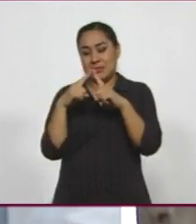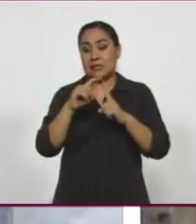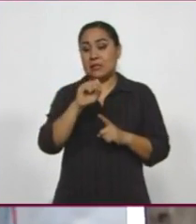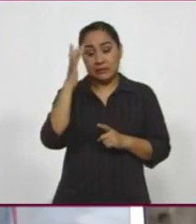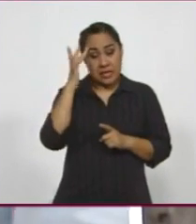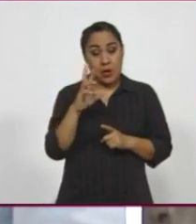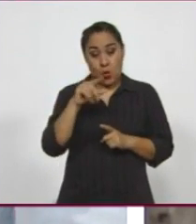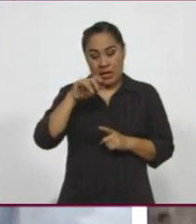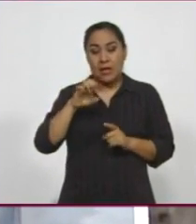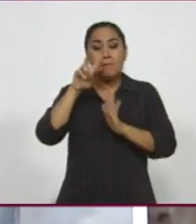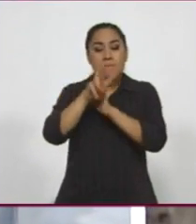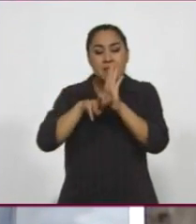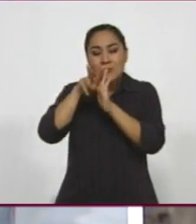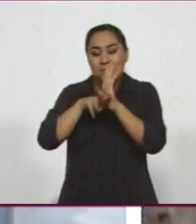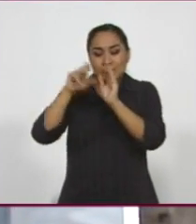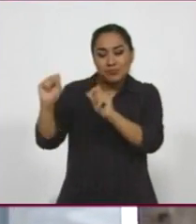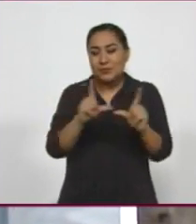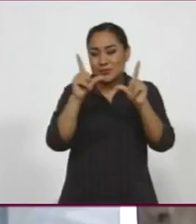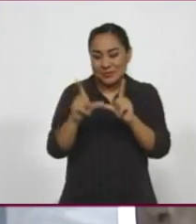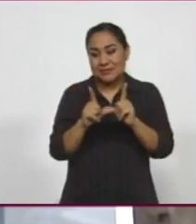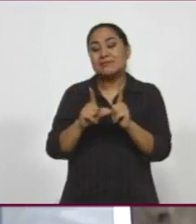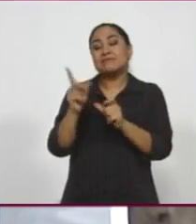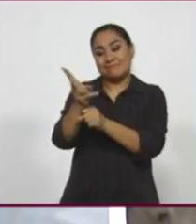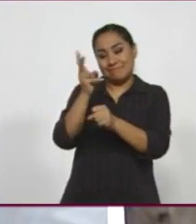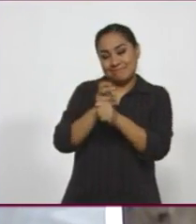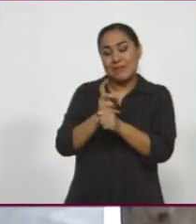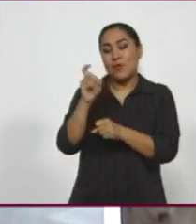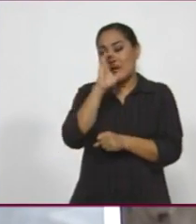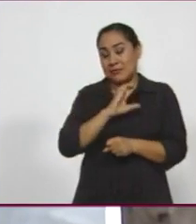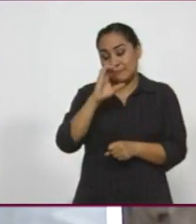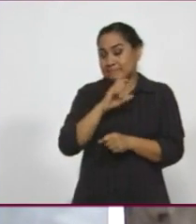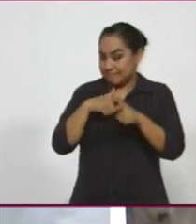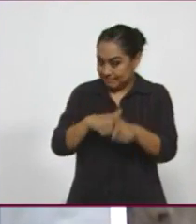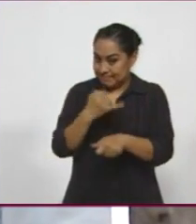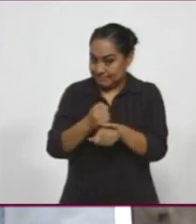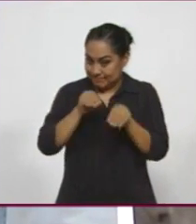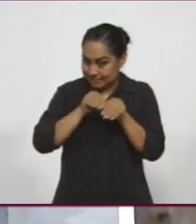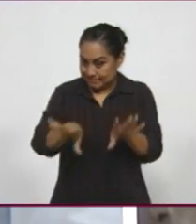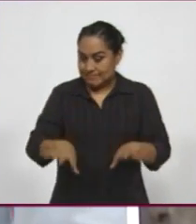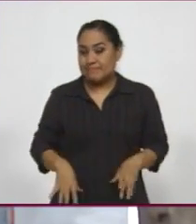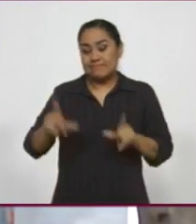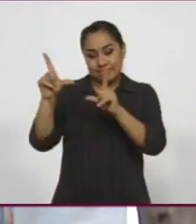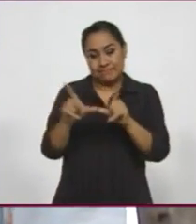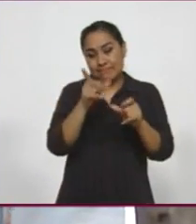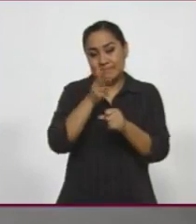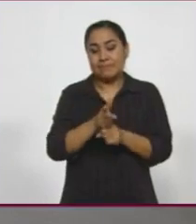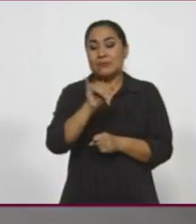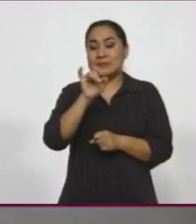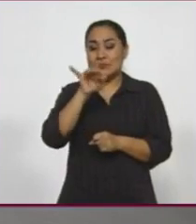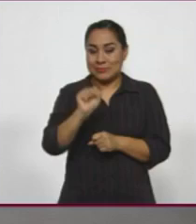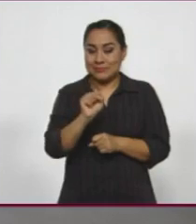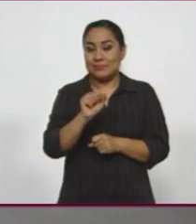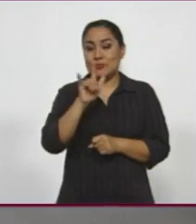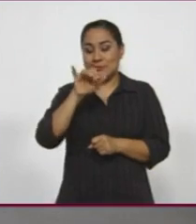videomapping por medio de uno de los creativos que trae el estado invitado de honor a Aguascalientes. Seguiremos informando con imágenes de José Luis Cortés